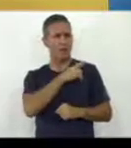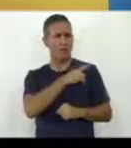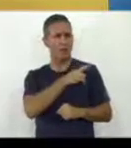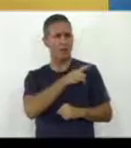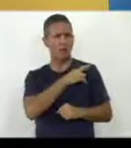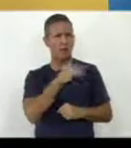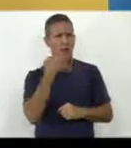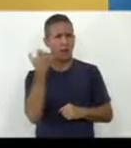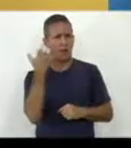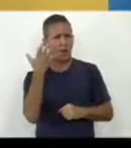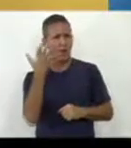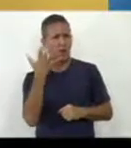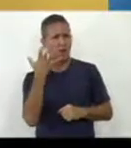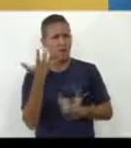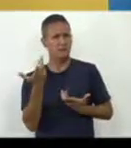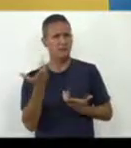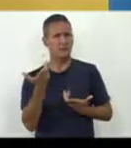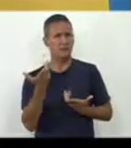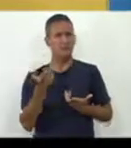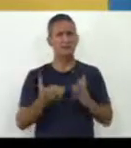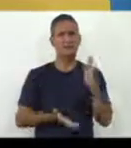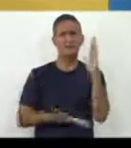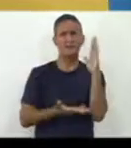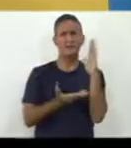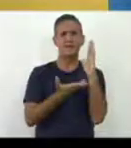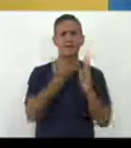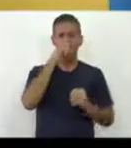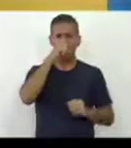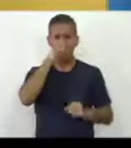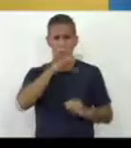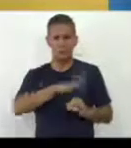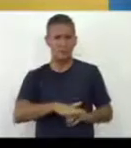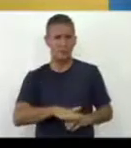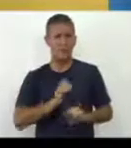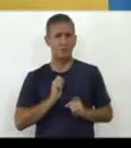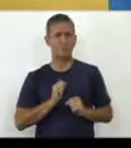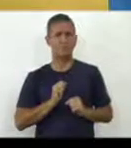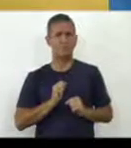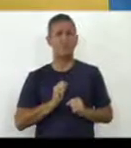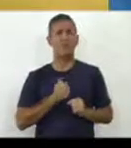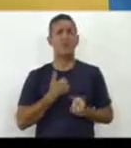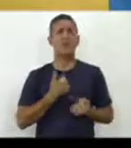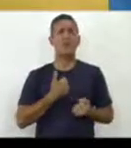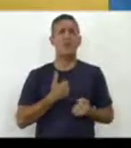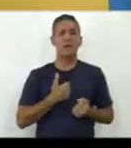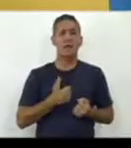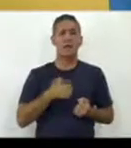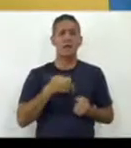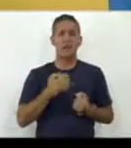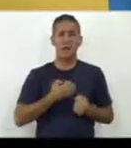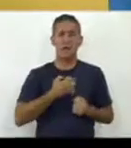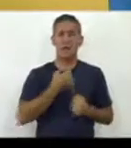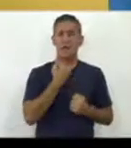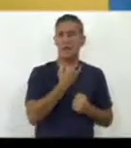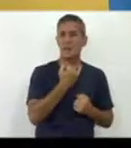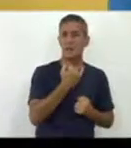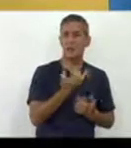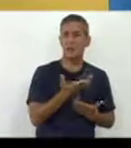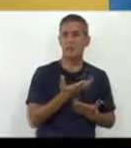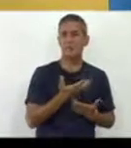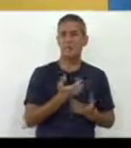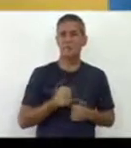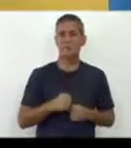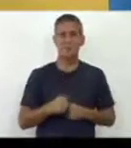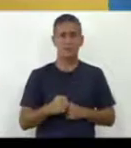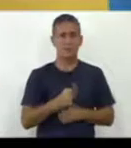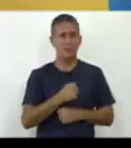interesada en el desarrollo de su pequeño. Sin embargo, me confesó que hace una utilización que